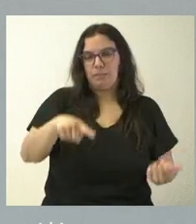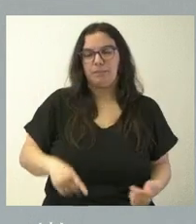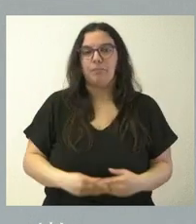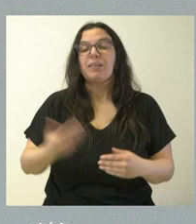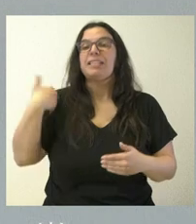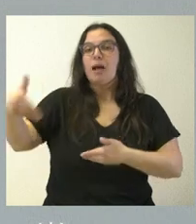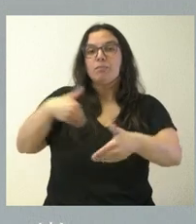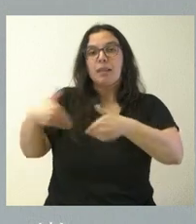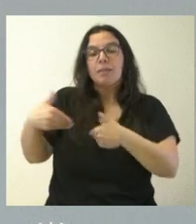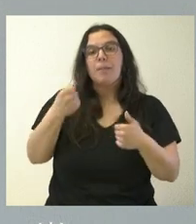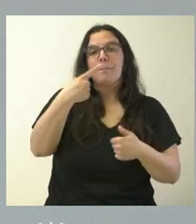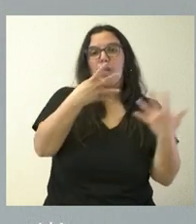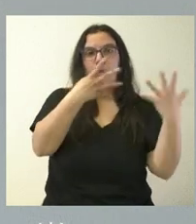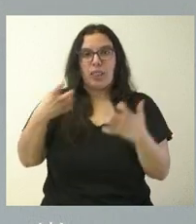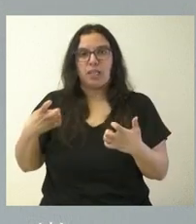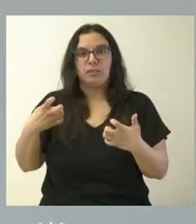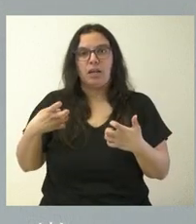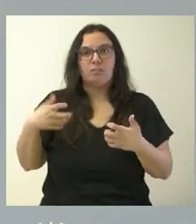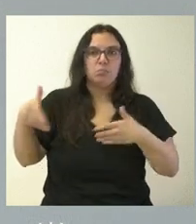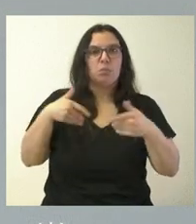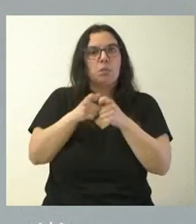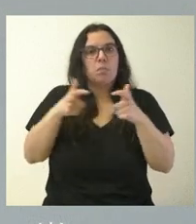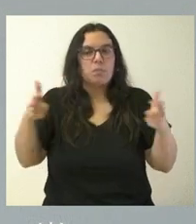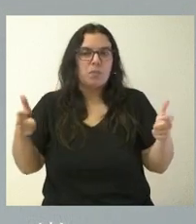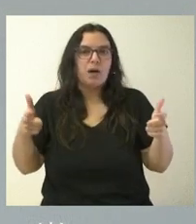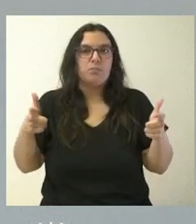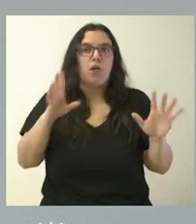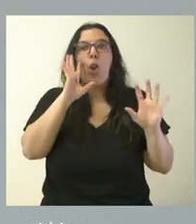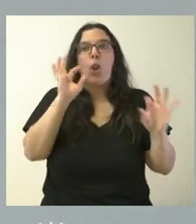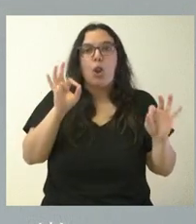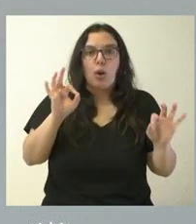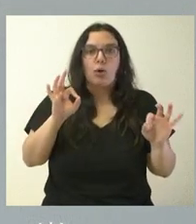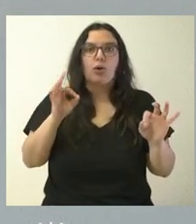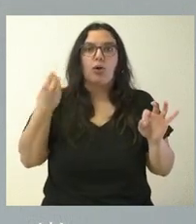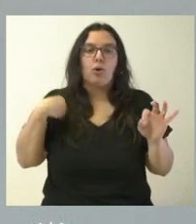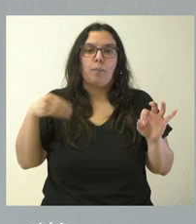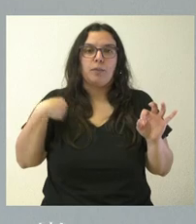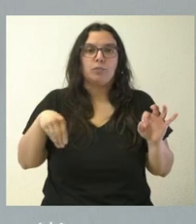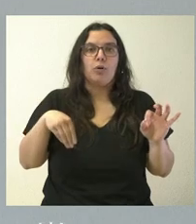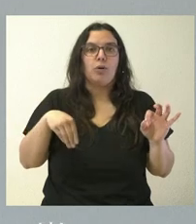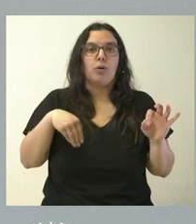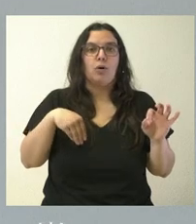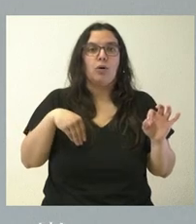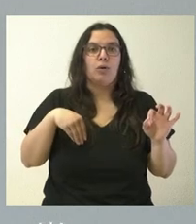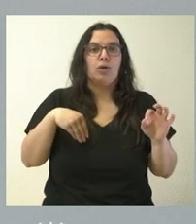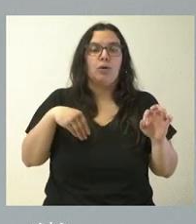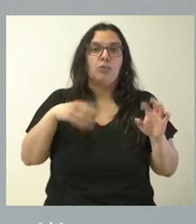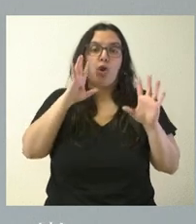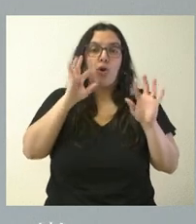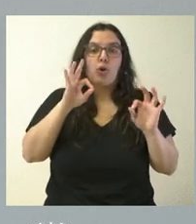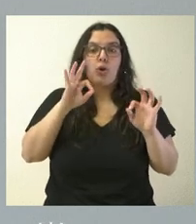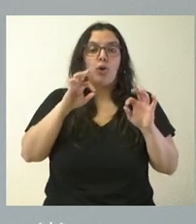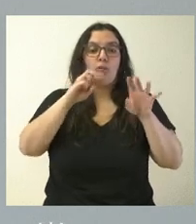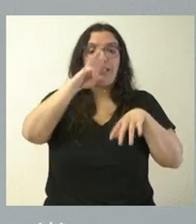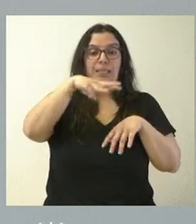.900 solicitudes, el ritmo va creciendo en la medida, lógicamente, que vamos recuperando, pero lo normal a partir del primer